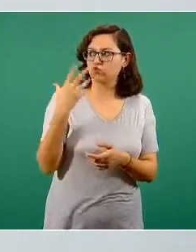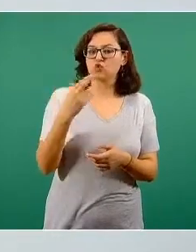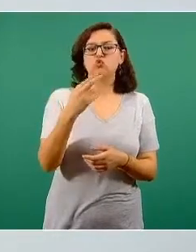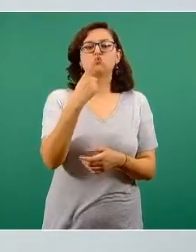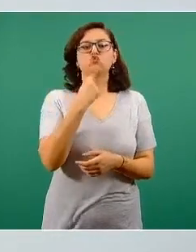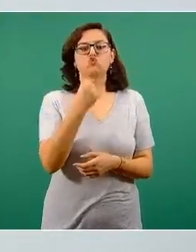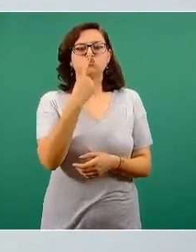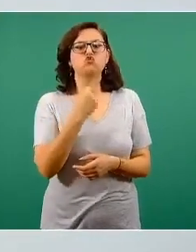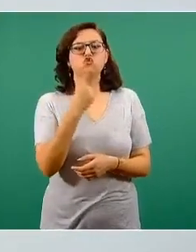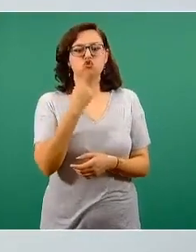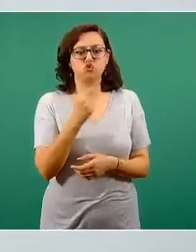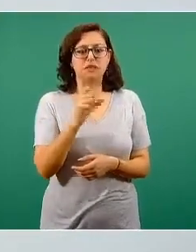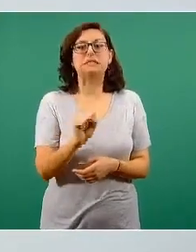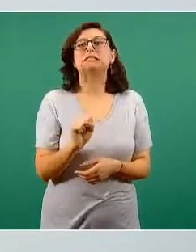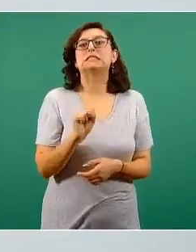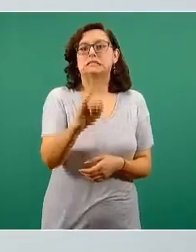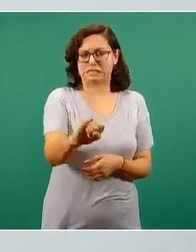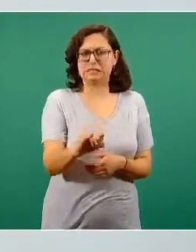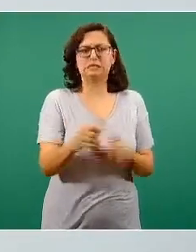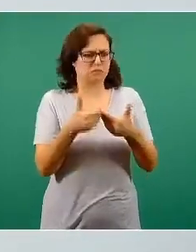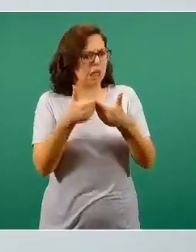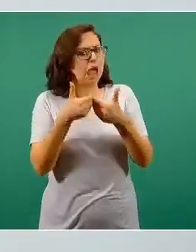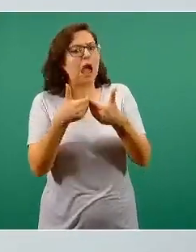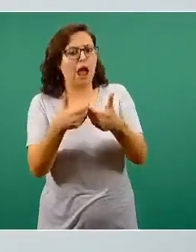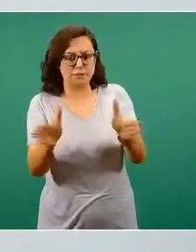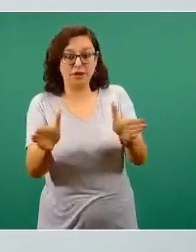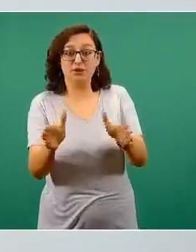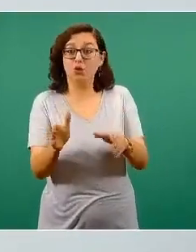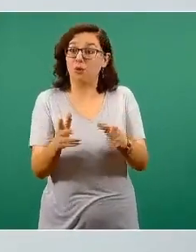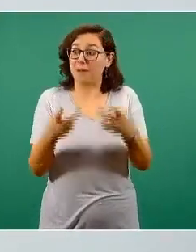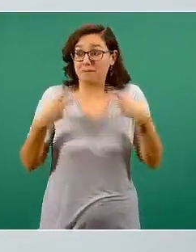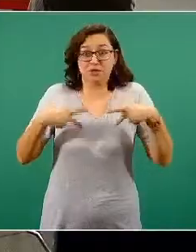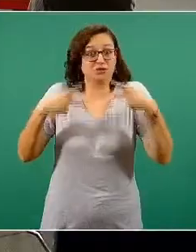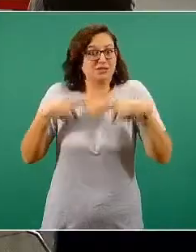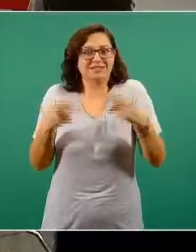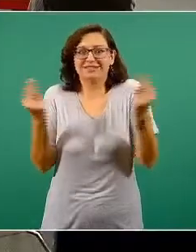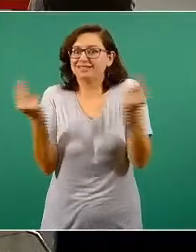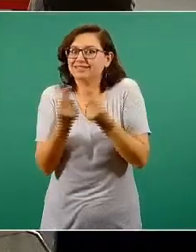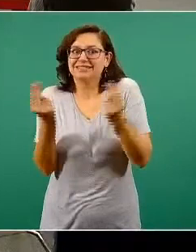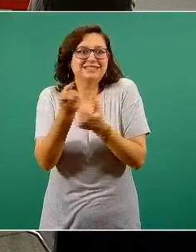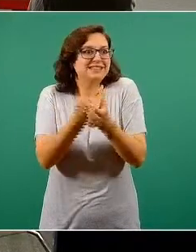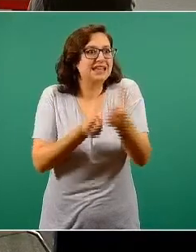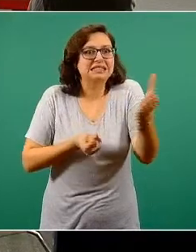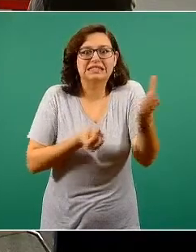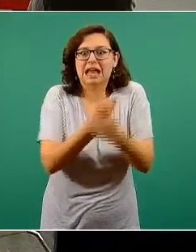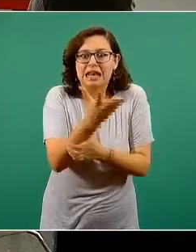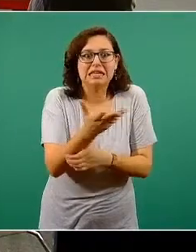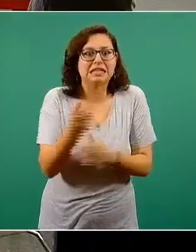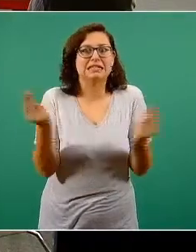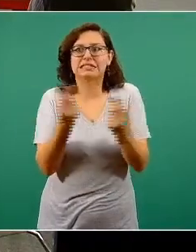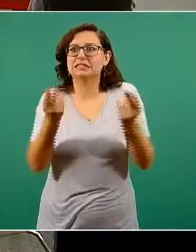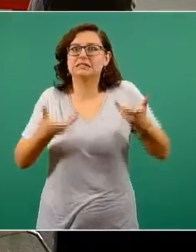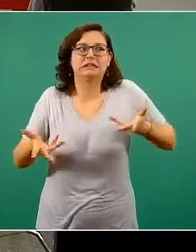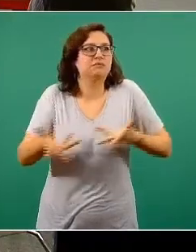abren porque la sociedad necesita salir a un espacio público de calidad. Ya estamos un poco